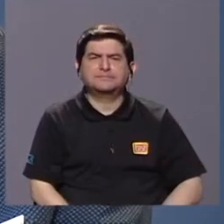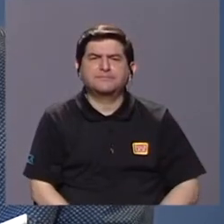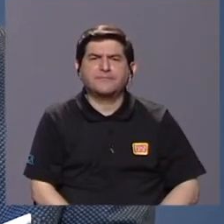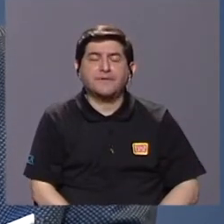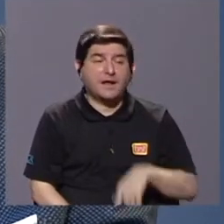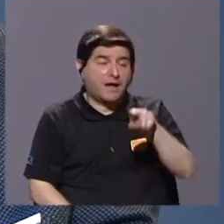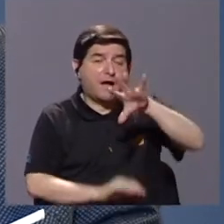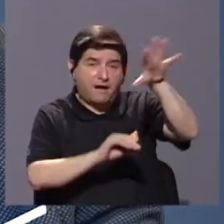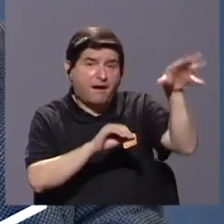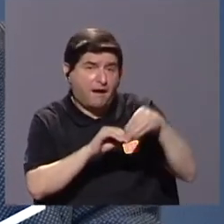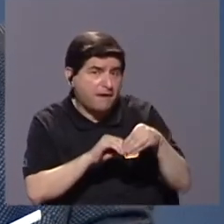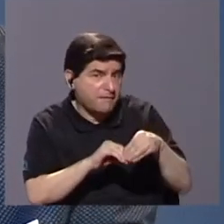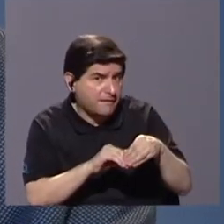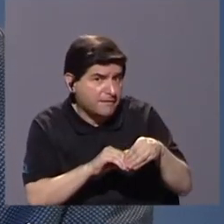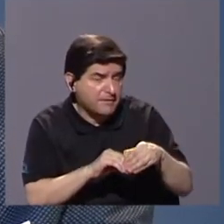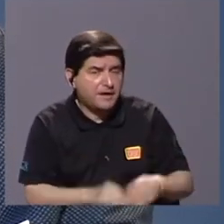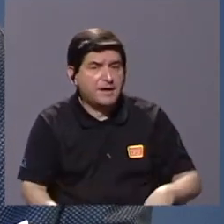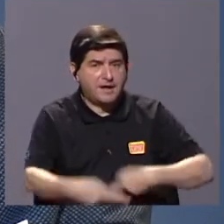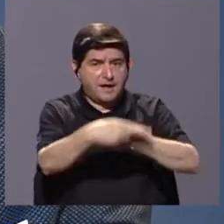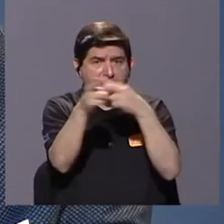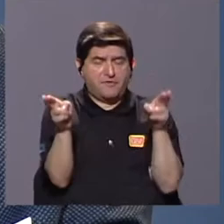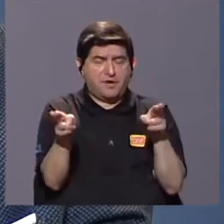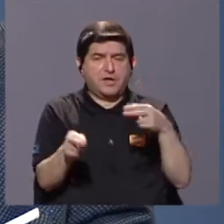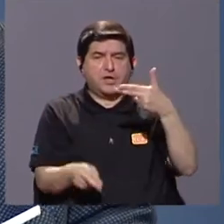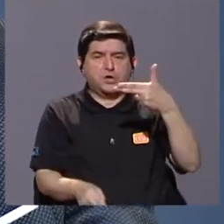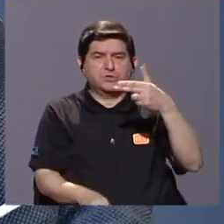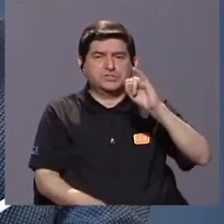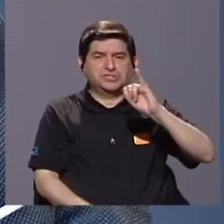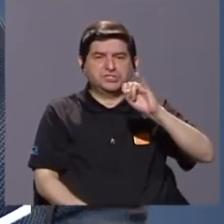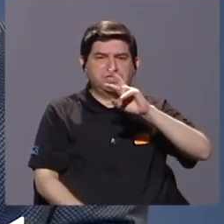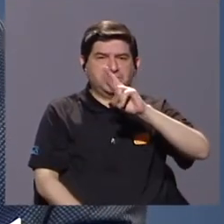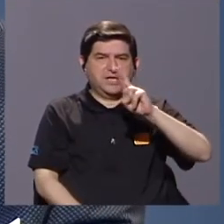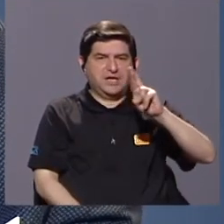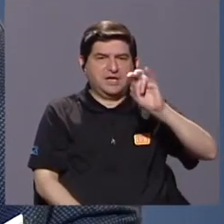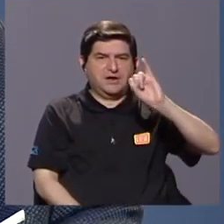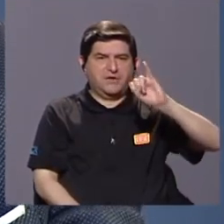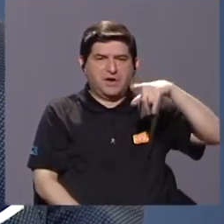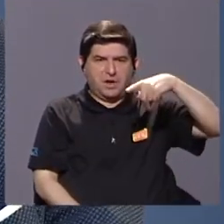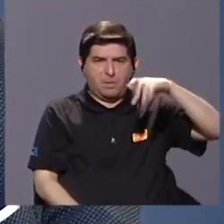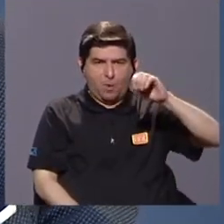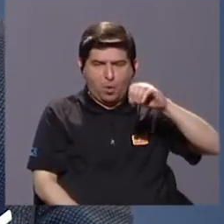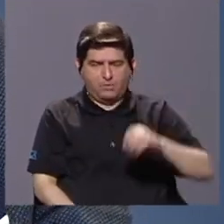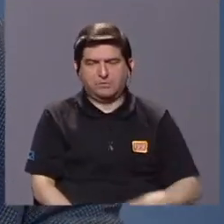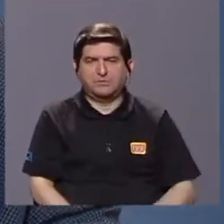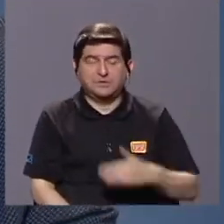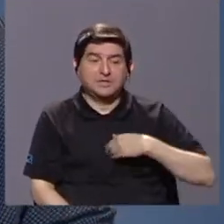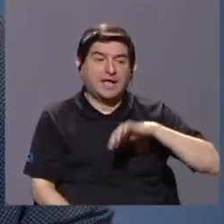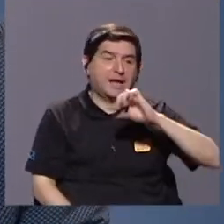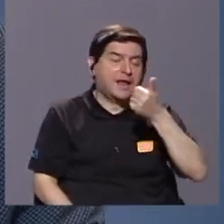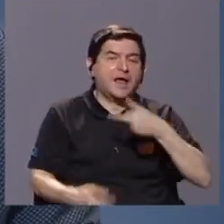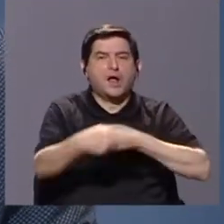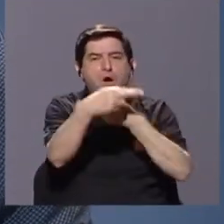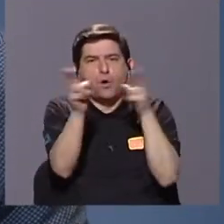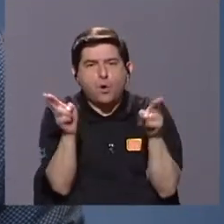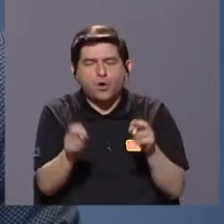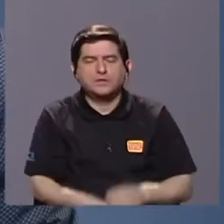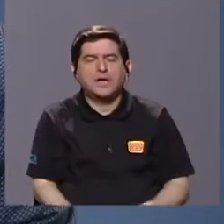esto tenemos que agregarle que en la región de Chiripó está rodeada de otras regiones